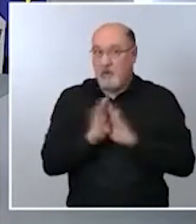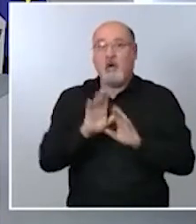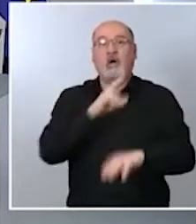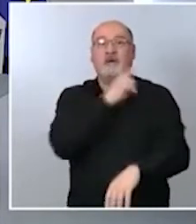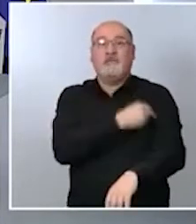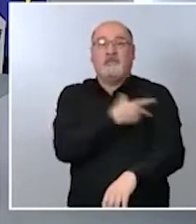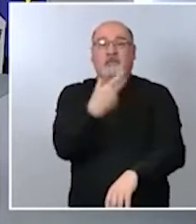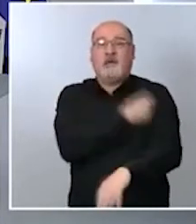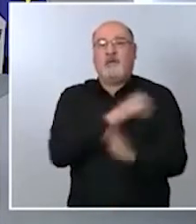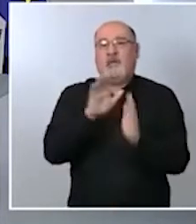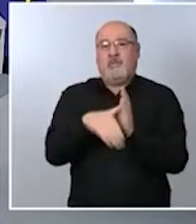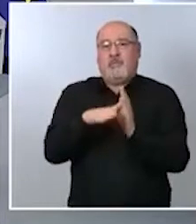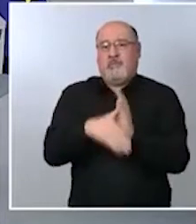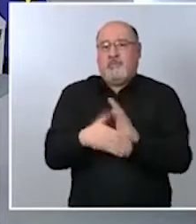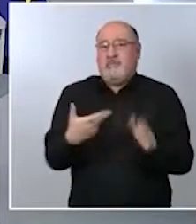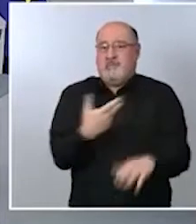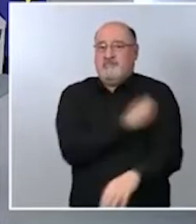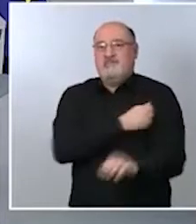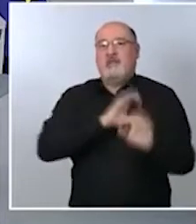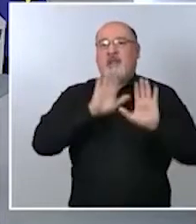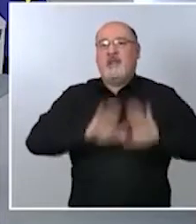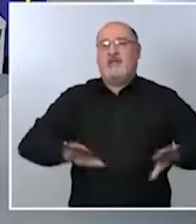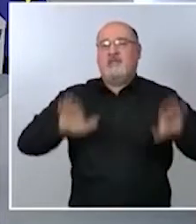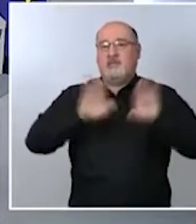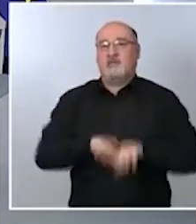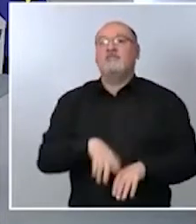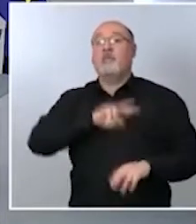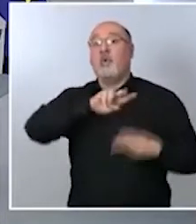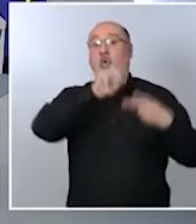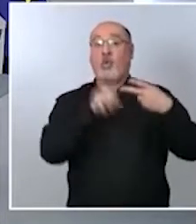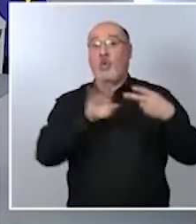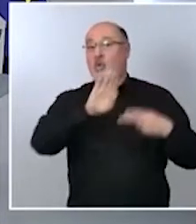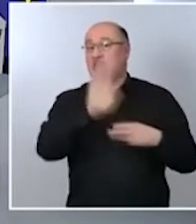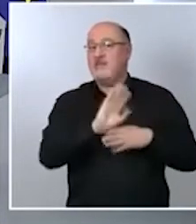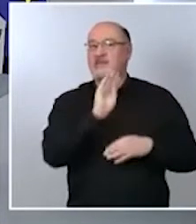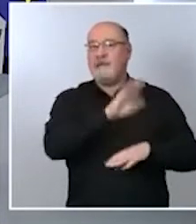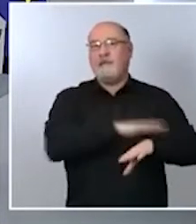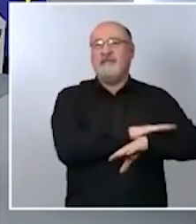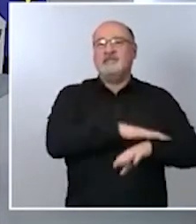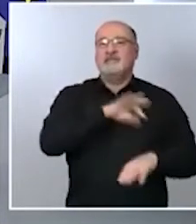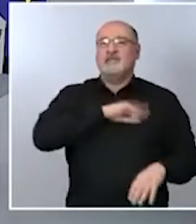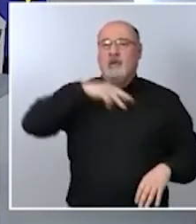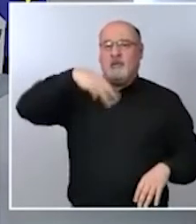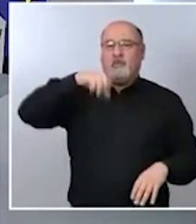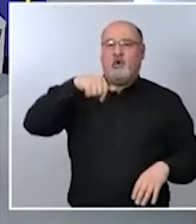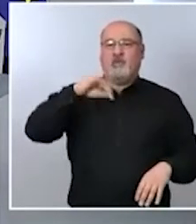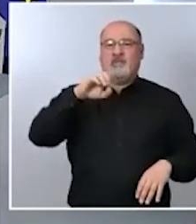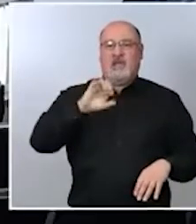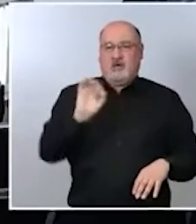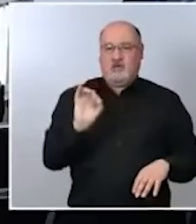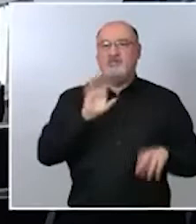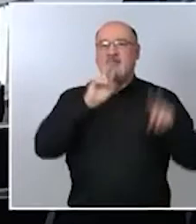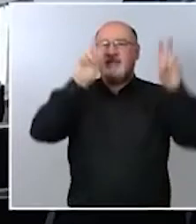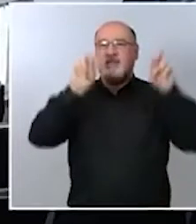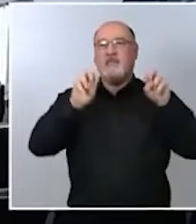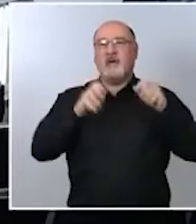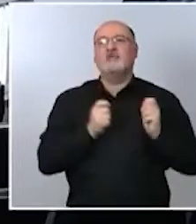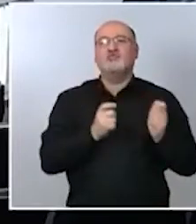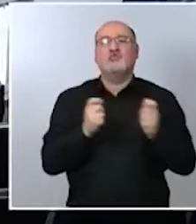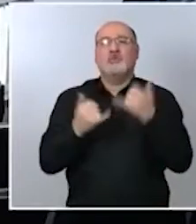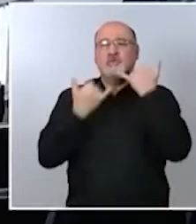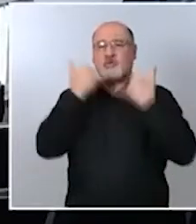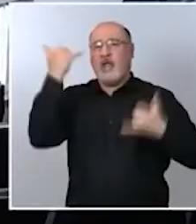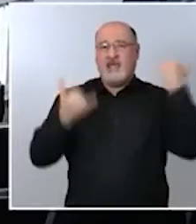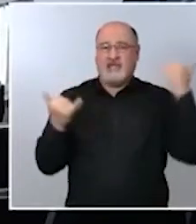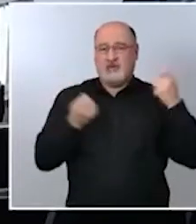último ministra Montero ha hablado usted en su intervención del suministro eléctrico y del